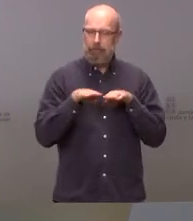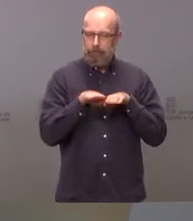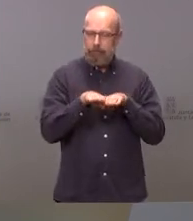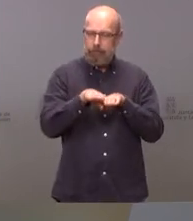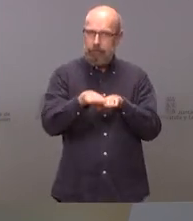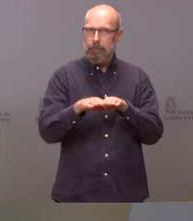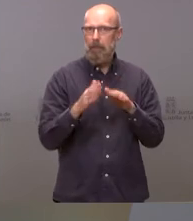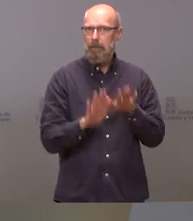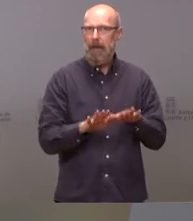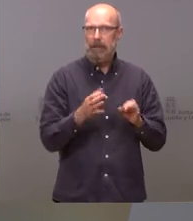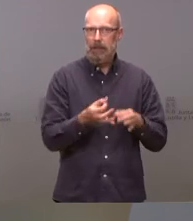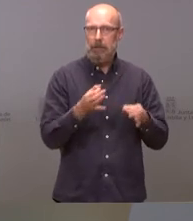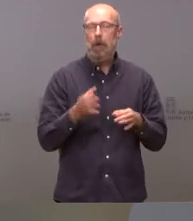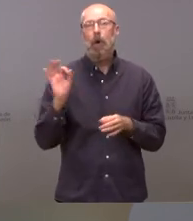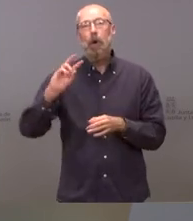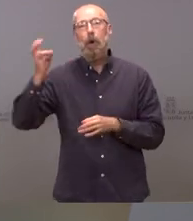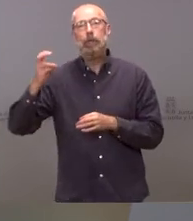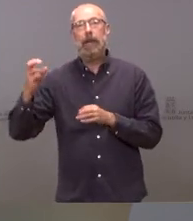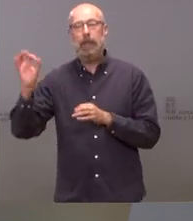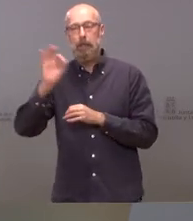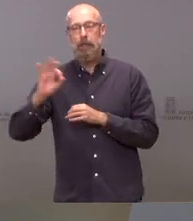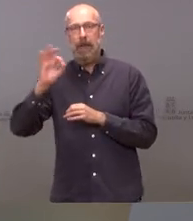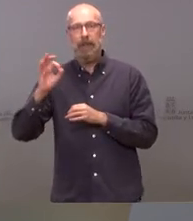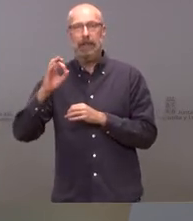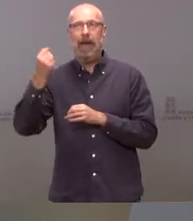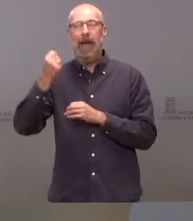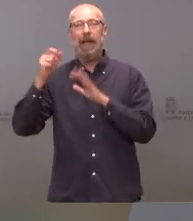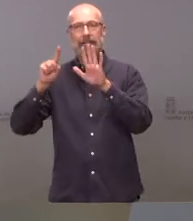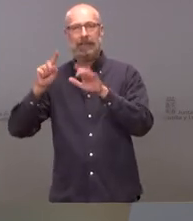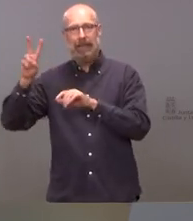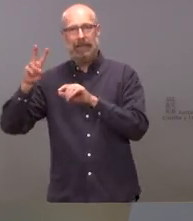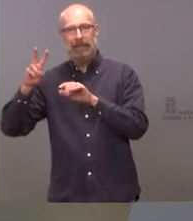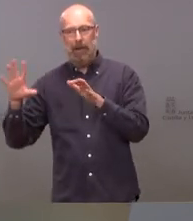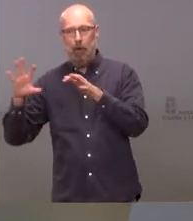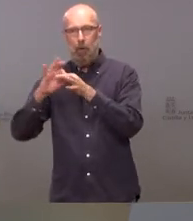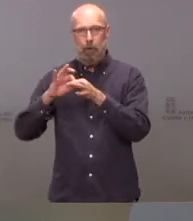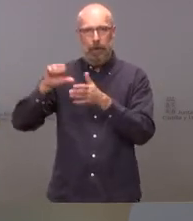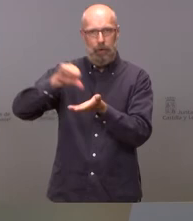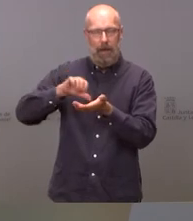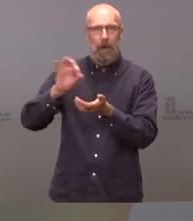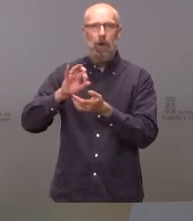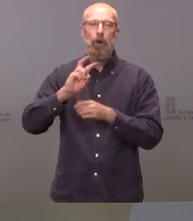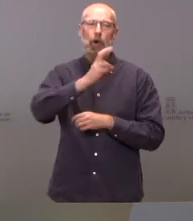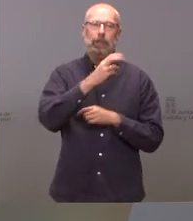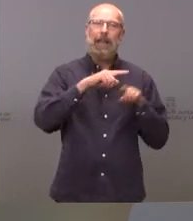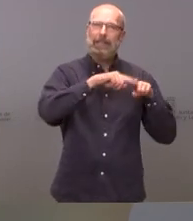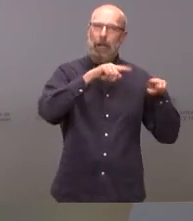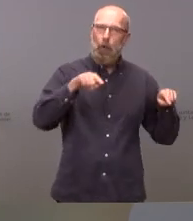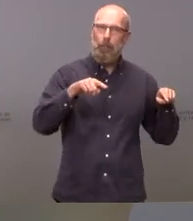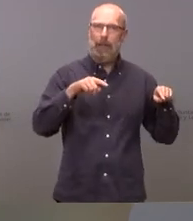encontramos tampoco en Palencia la unión de la 67 a la ciudad tampoco en Segovia la variante de San Rafael que tantos problemas de tráfico tiene